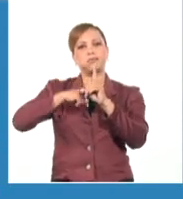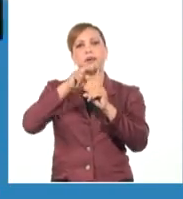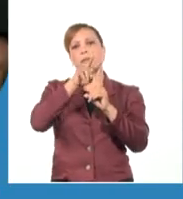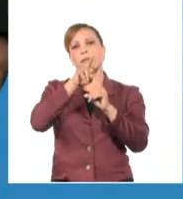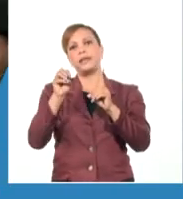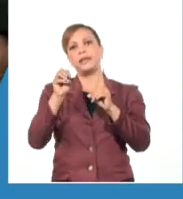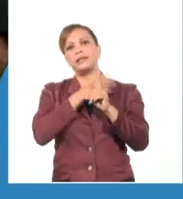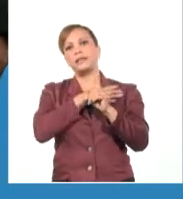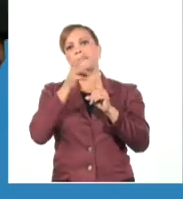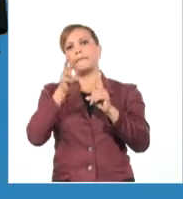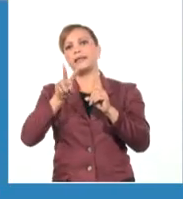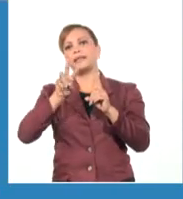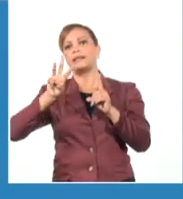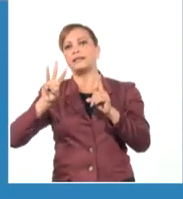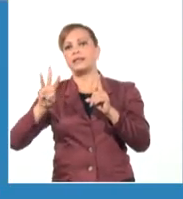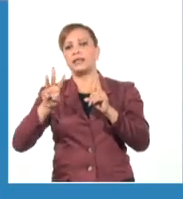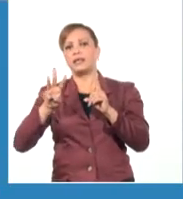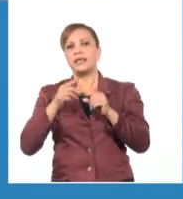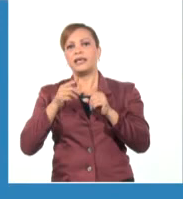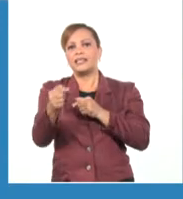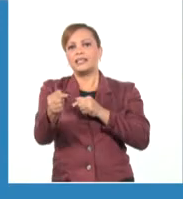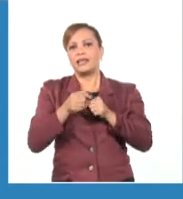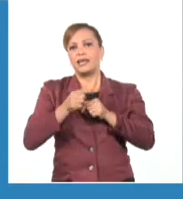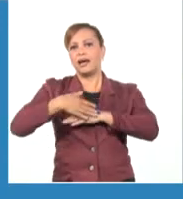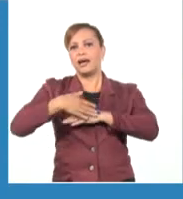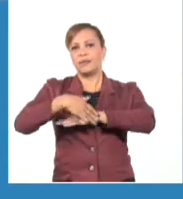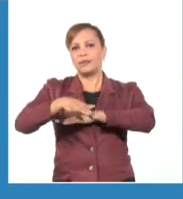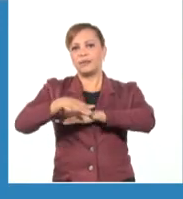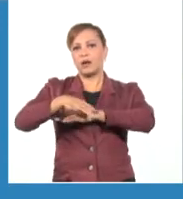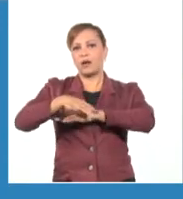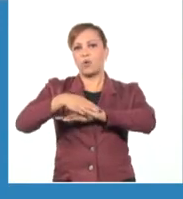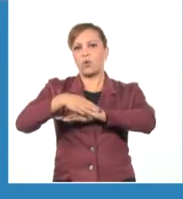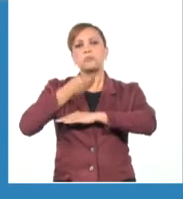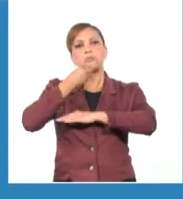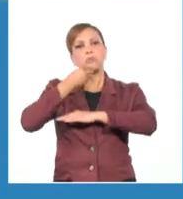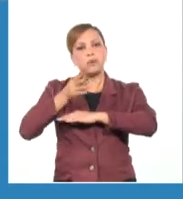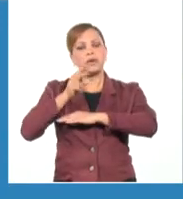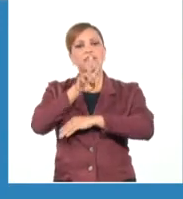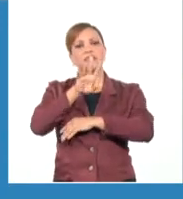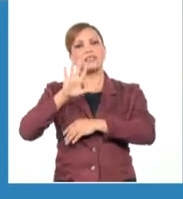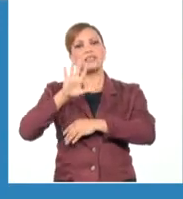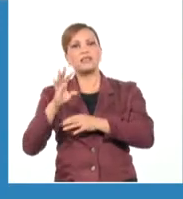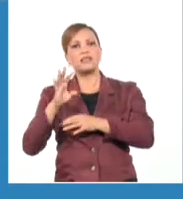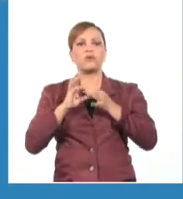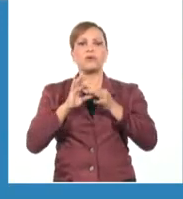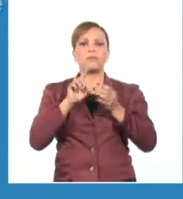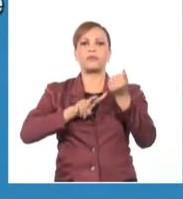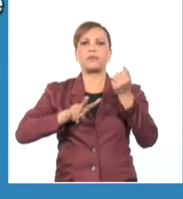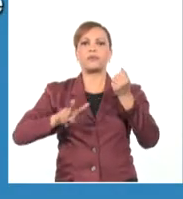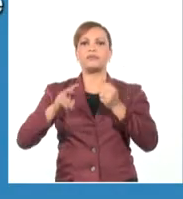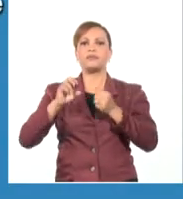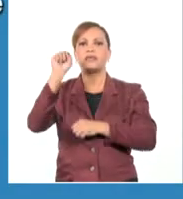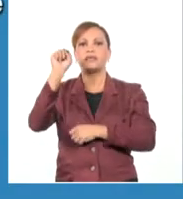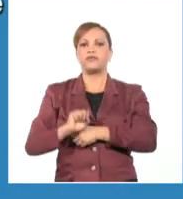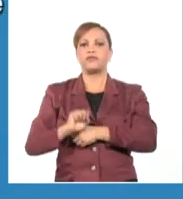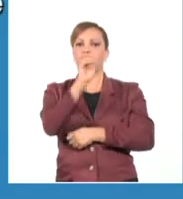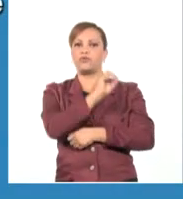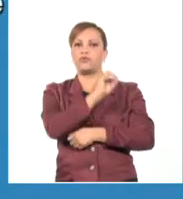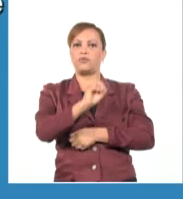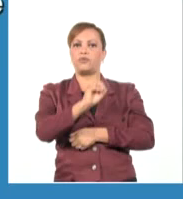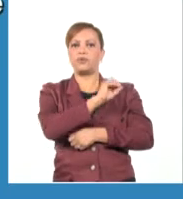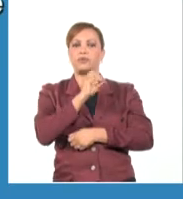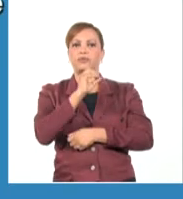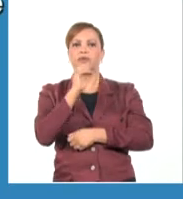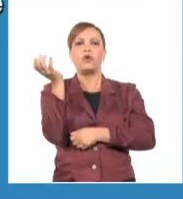23 en zonas costeras y de la parte oriental, donde puede llegar incluso a 25 grados en las provincias del sur oriental. Los vientos, variables